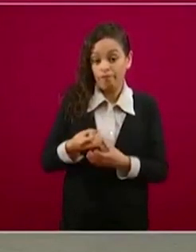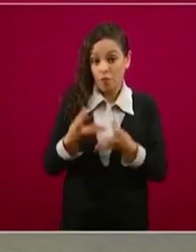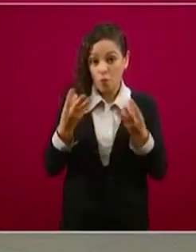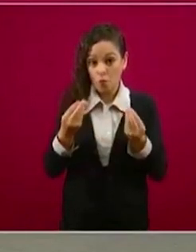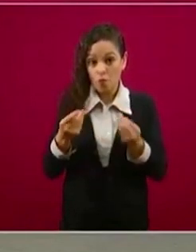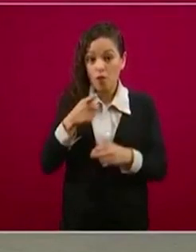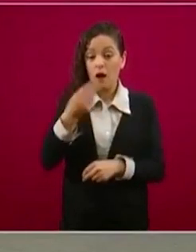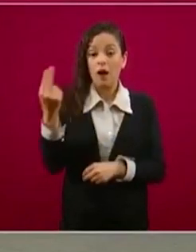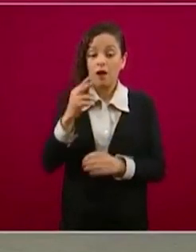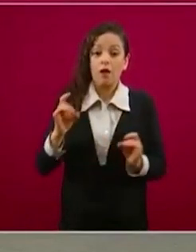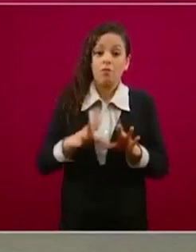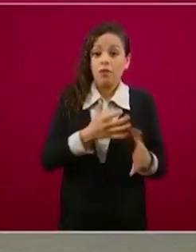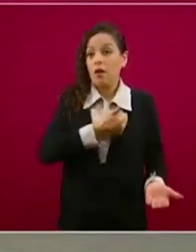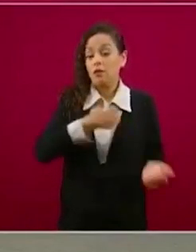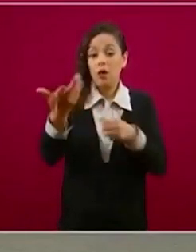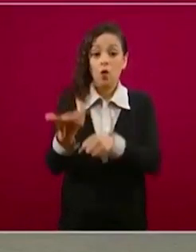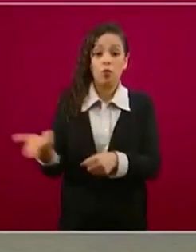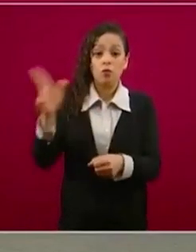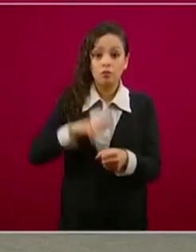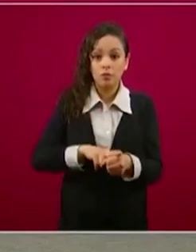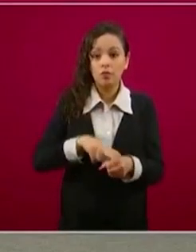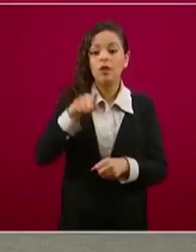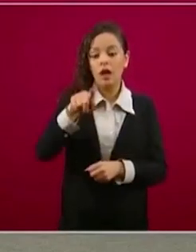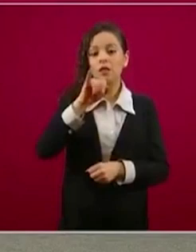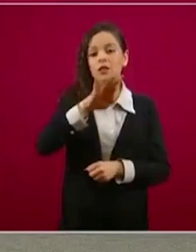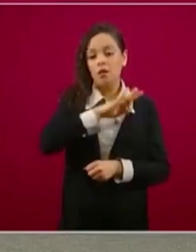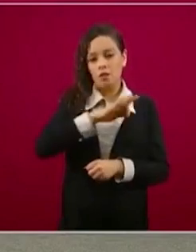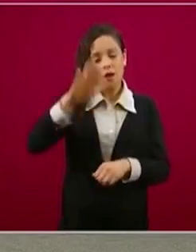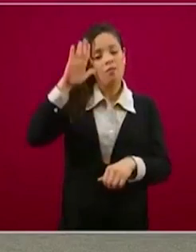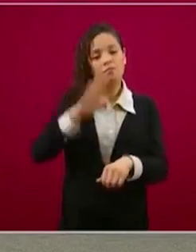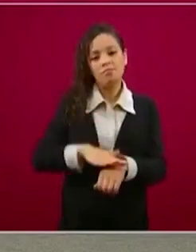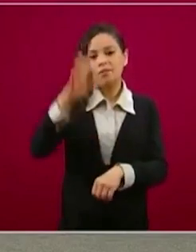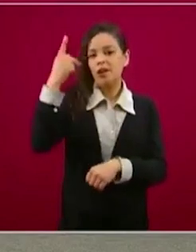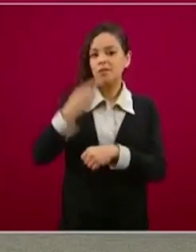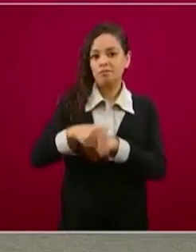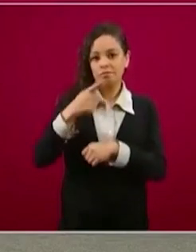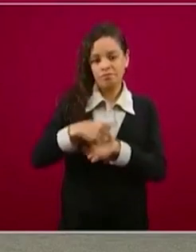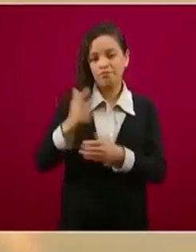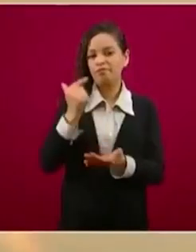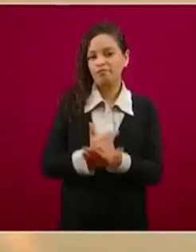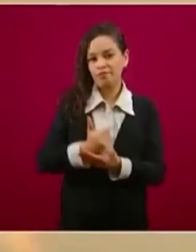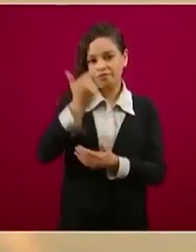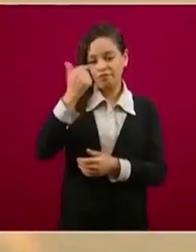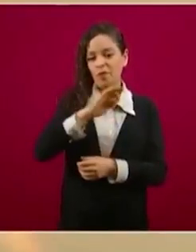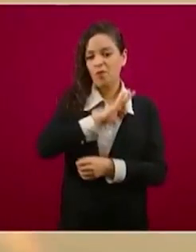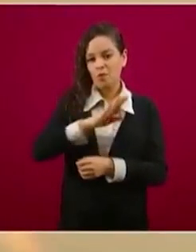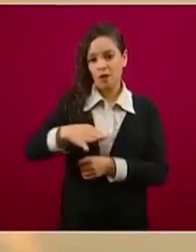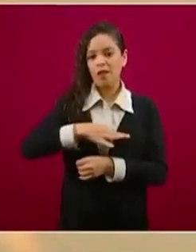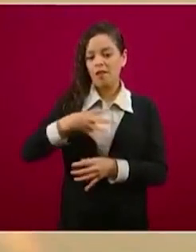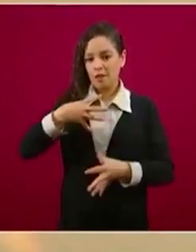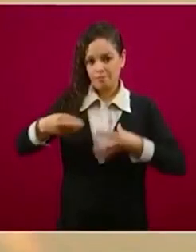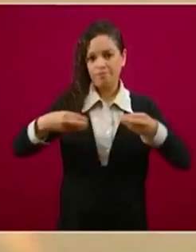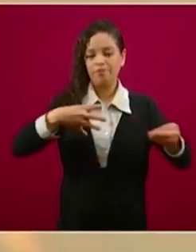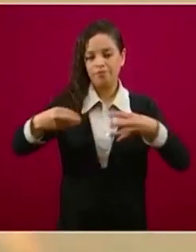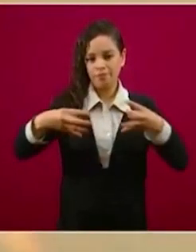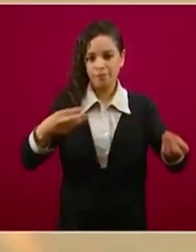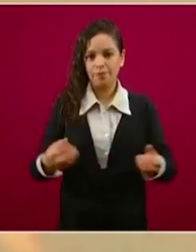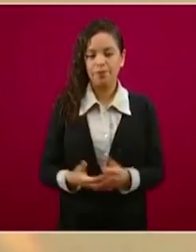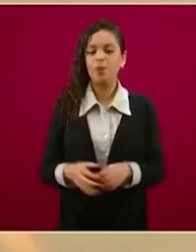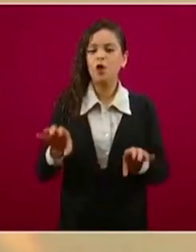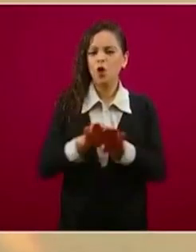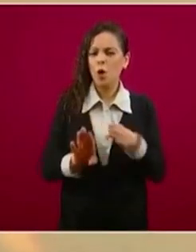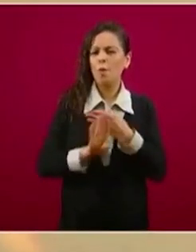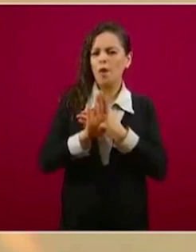ahí sí en el hospital pudieras tener un mayor peligro de contagiarte. ¿Qué se puede hacer para que no necesites ir al hospital?